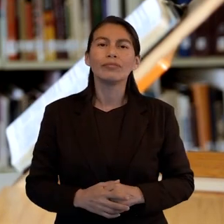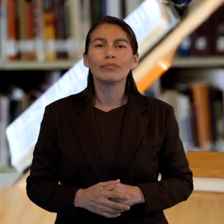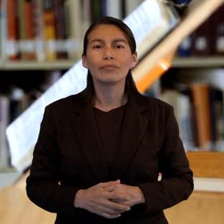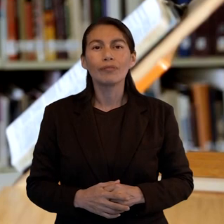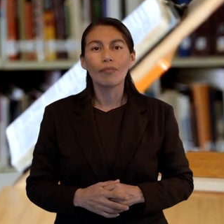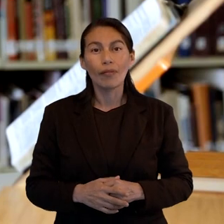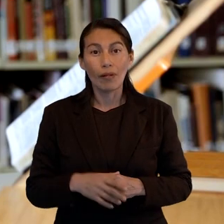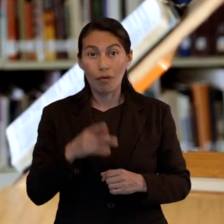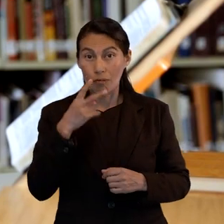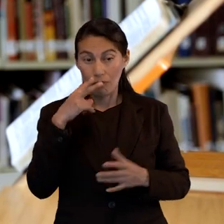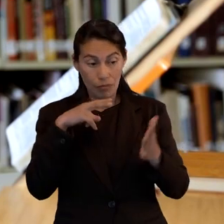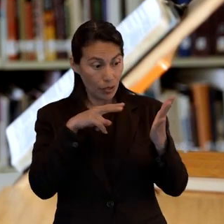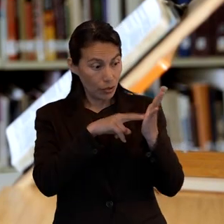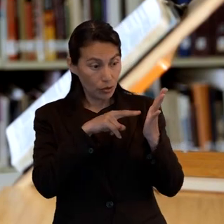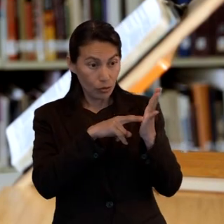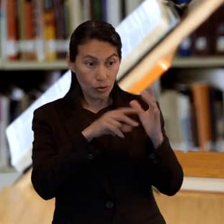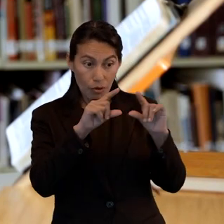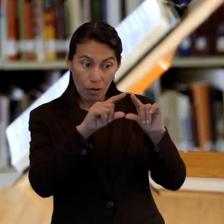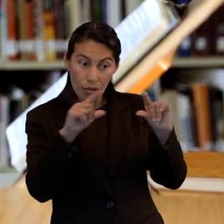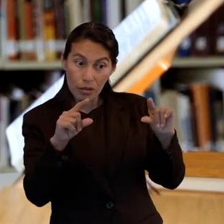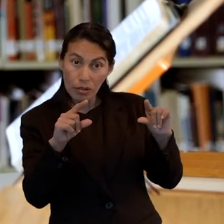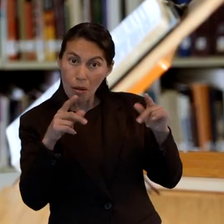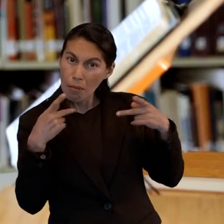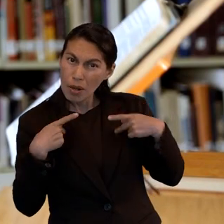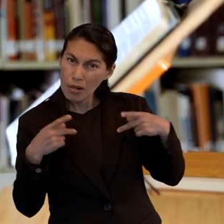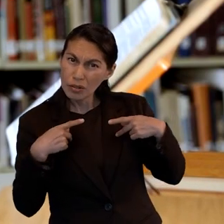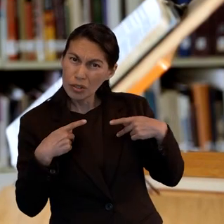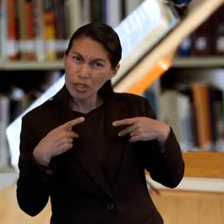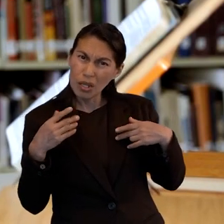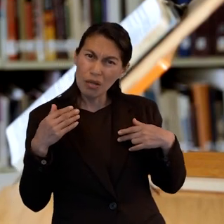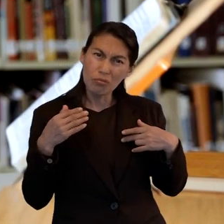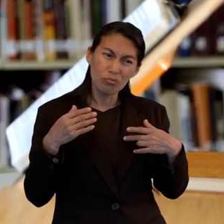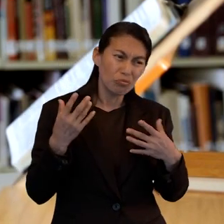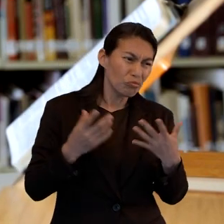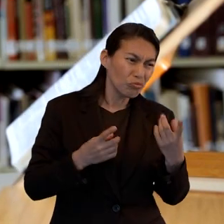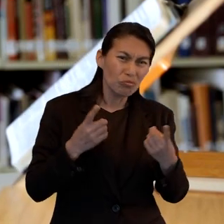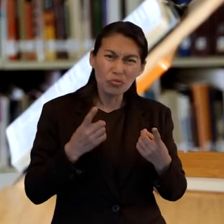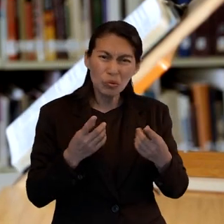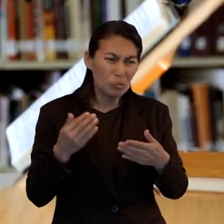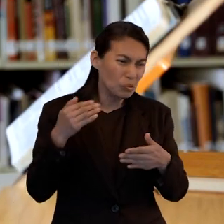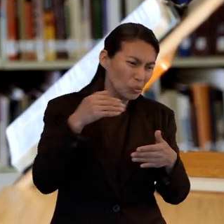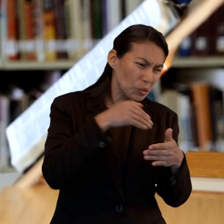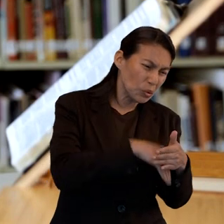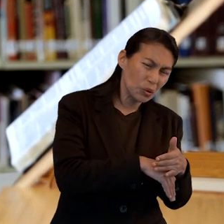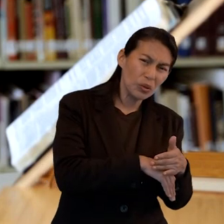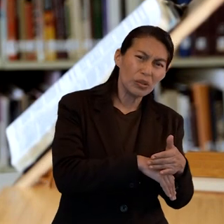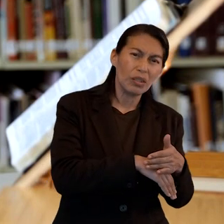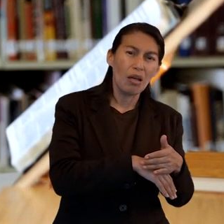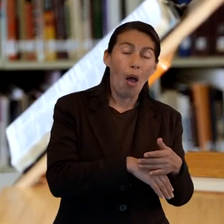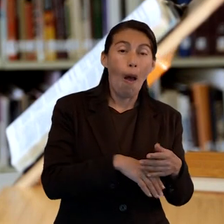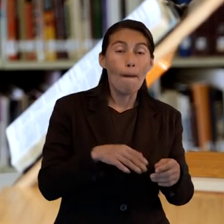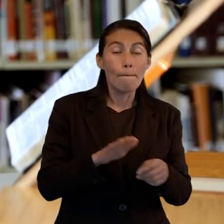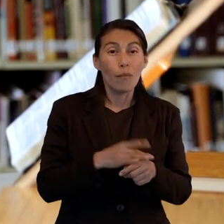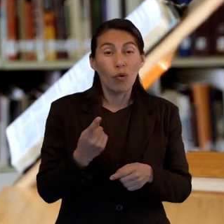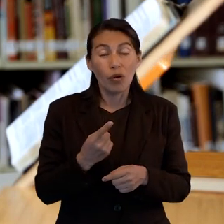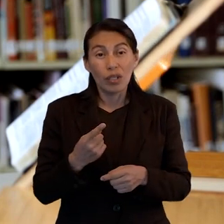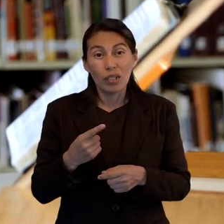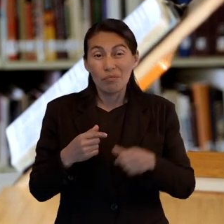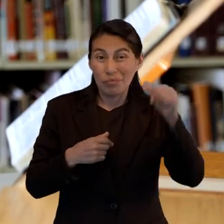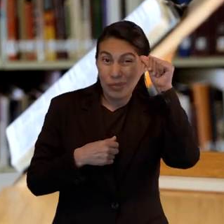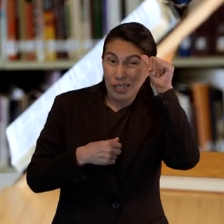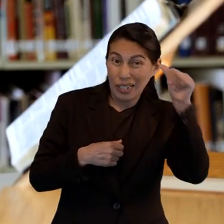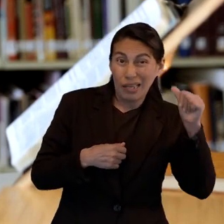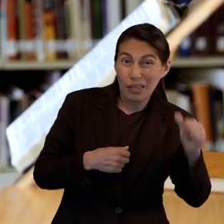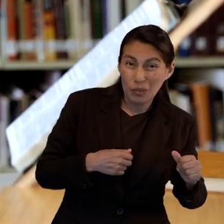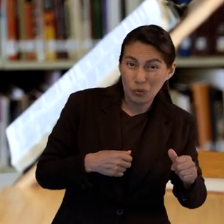no se refiere a la persona que a veces fracasa en la batalla contra el viejo hombre y la carne.